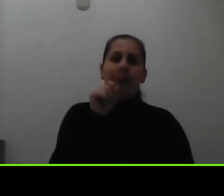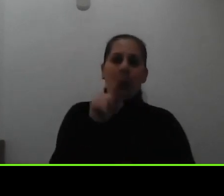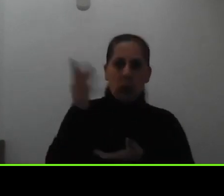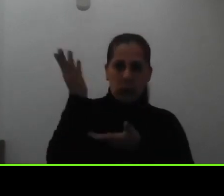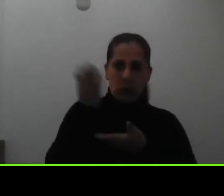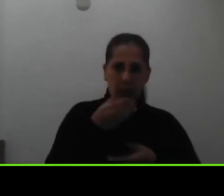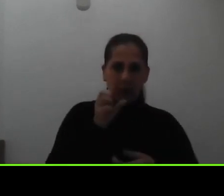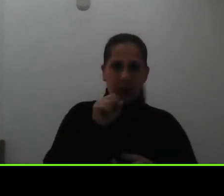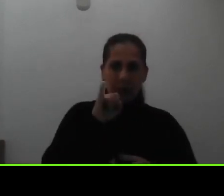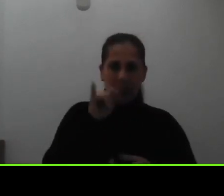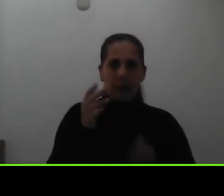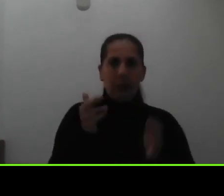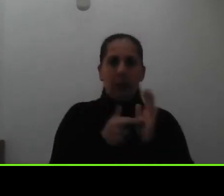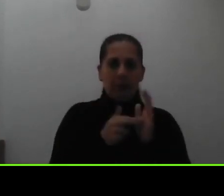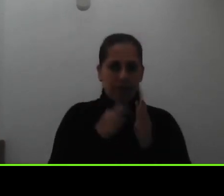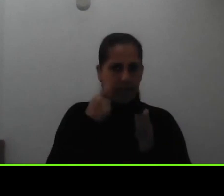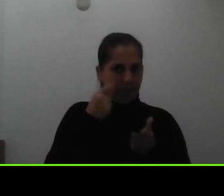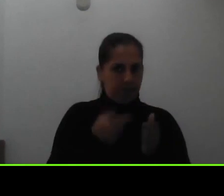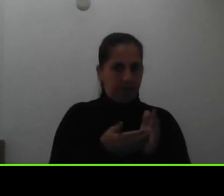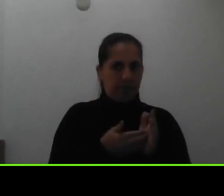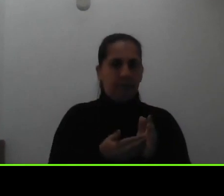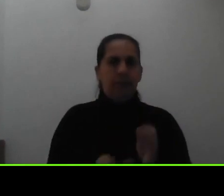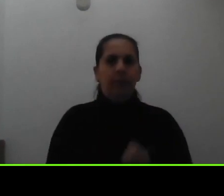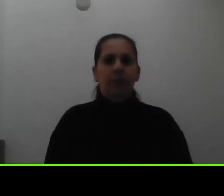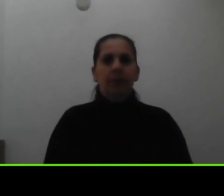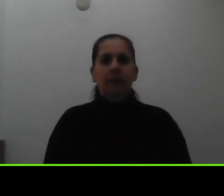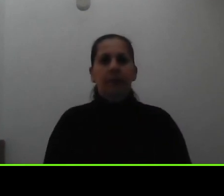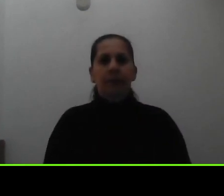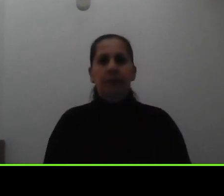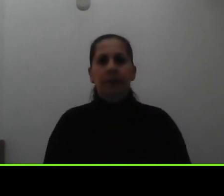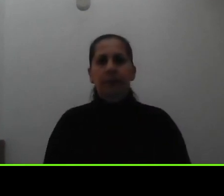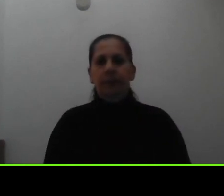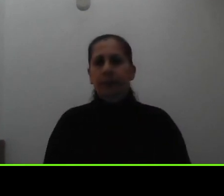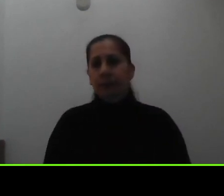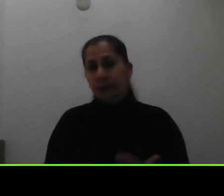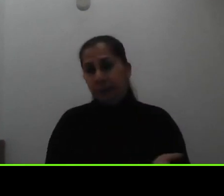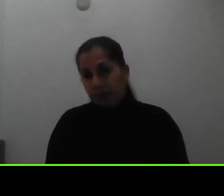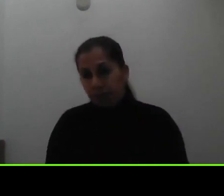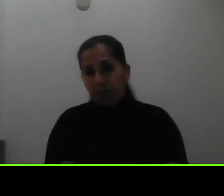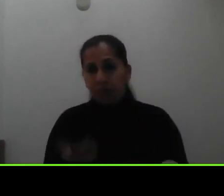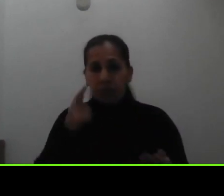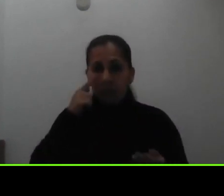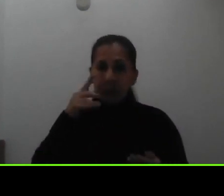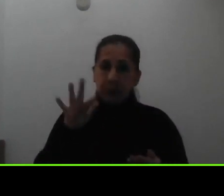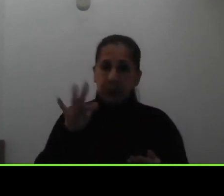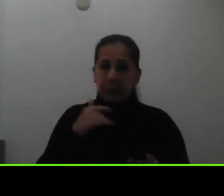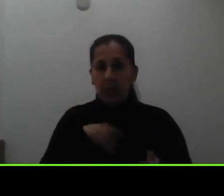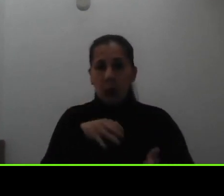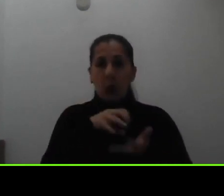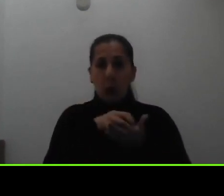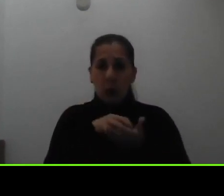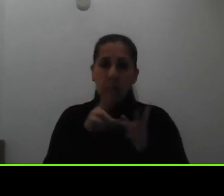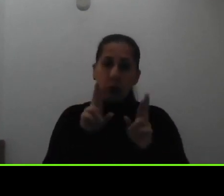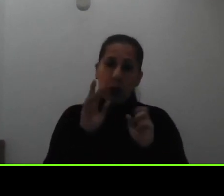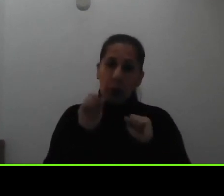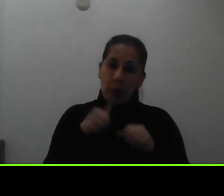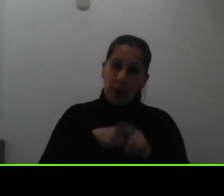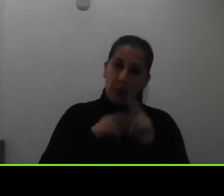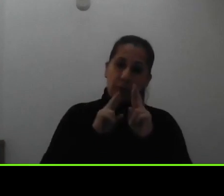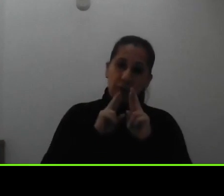silvia entonces hay como dudas creo verdad y en ese sentido espero poder contestar